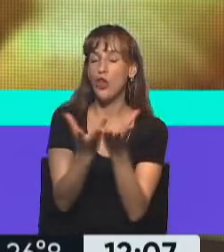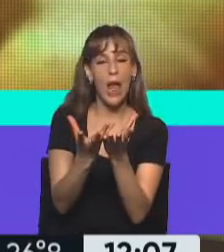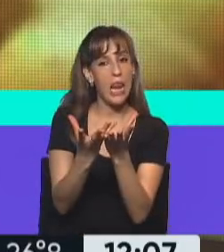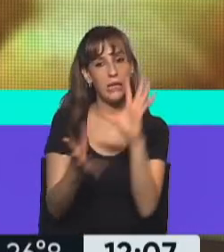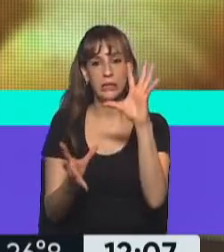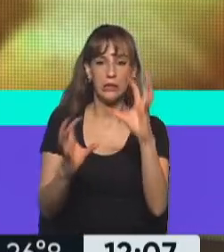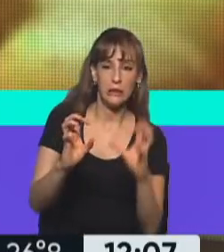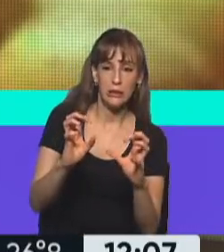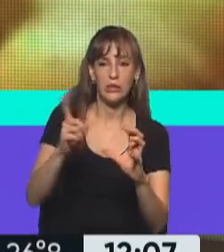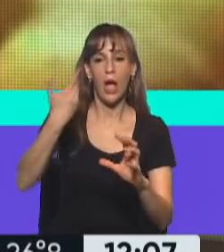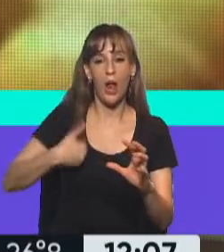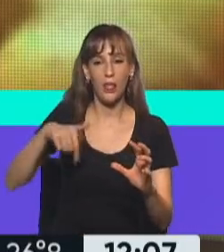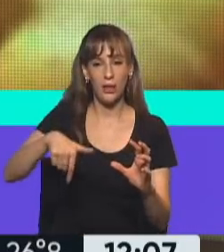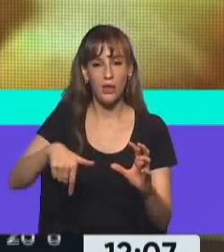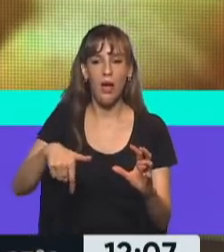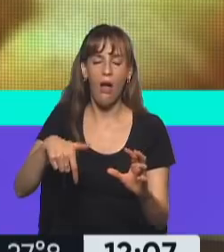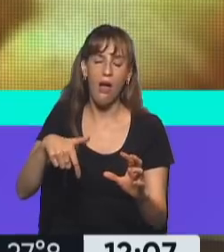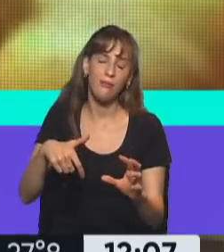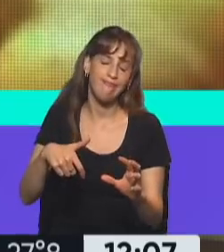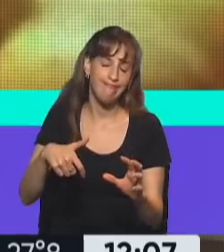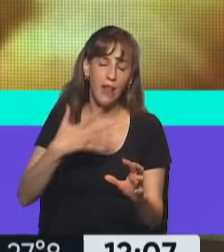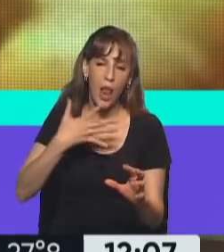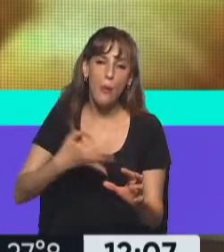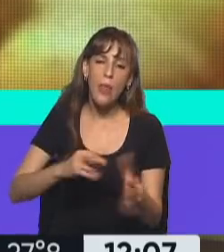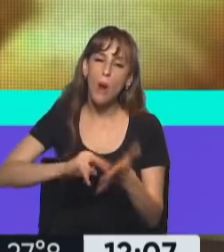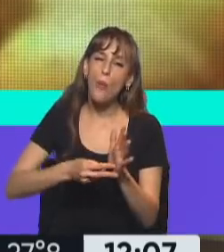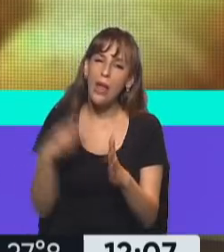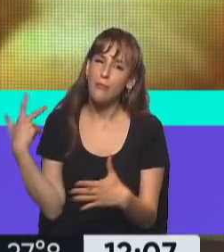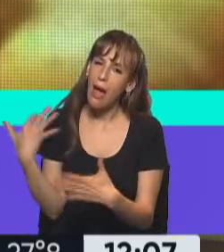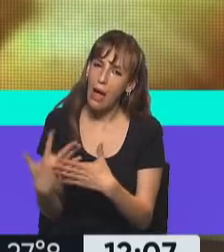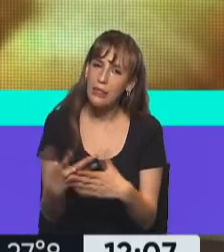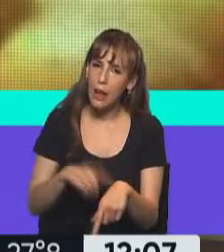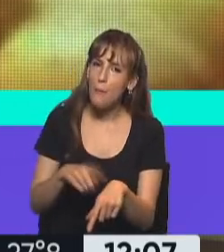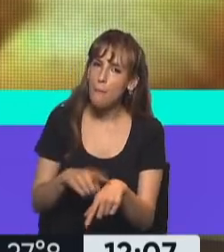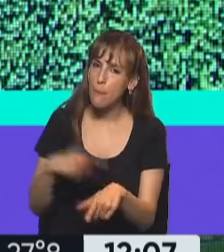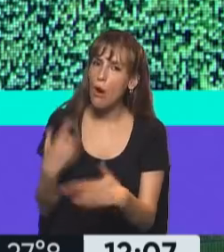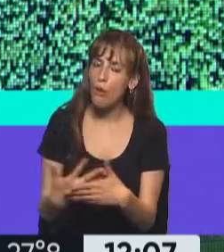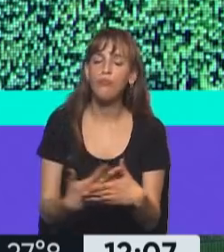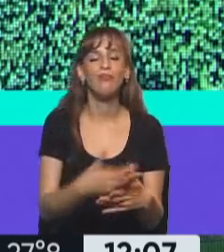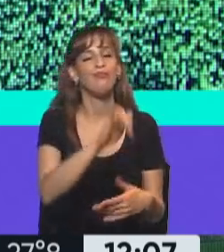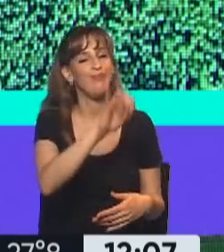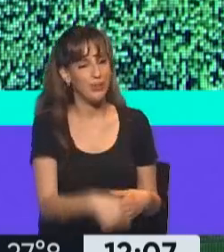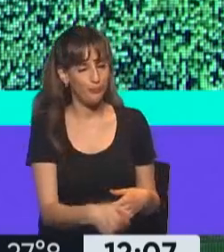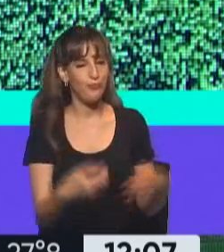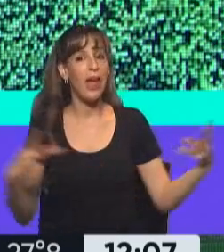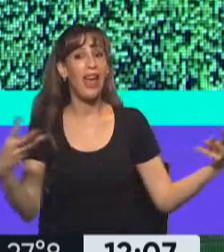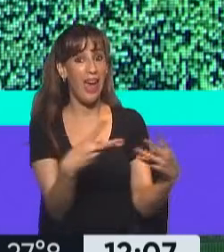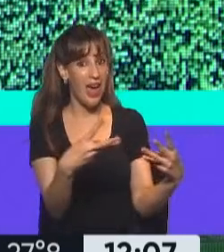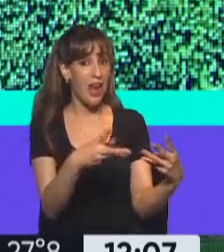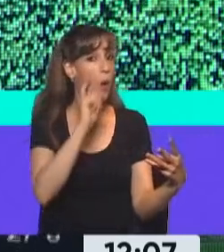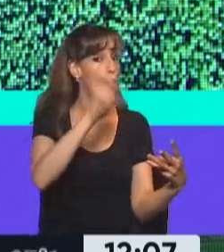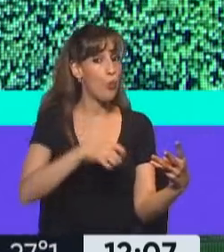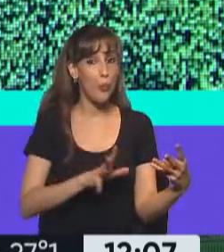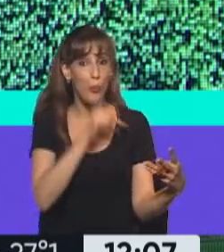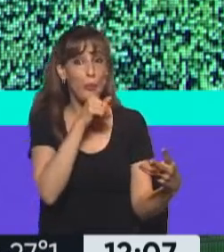viene con un arrastre de un problema estructural en el precio de los alimentos. Tal cual, la guerra ha disparado el precio del trigo, que en este caso estamos